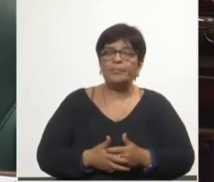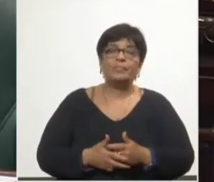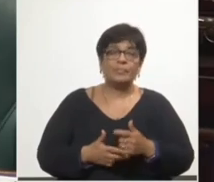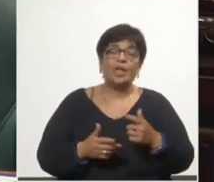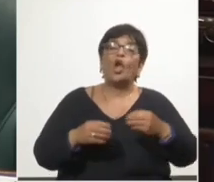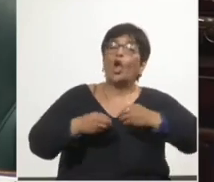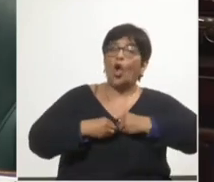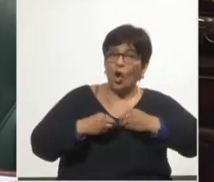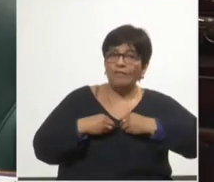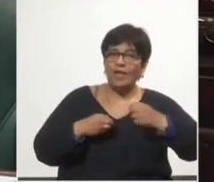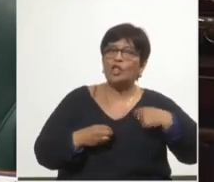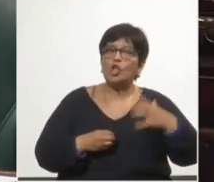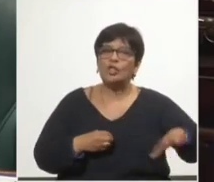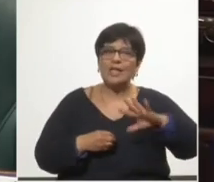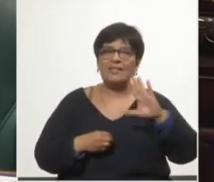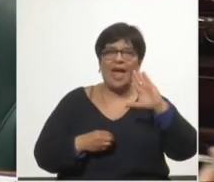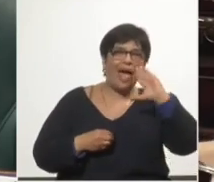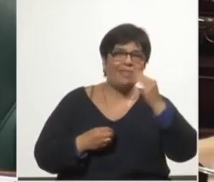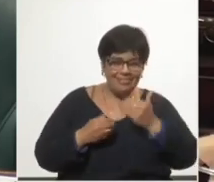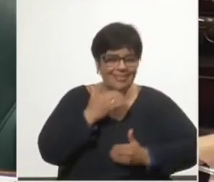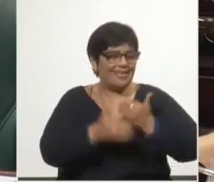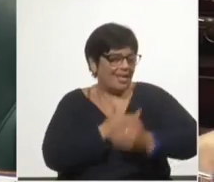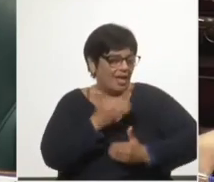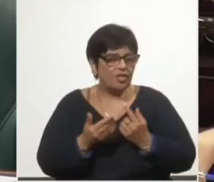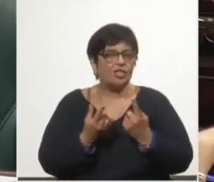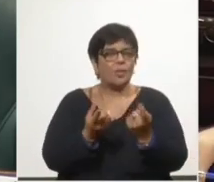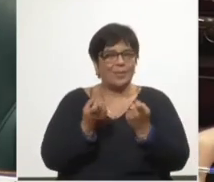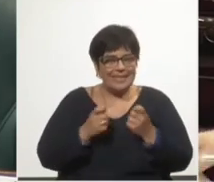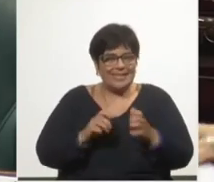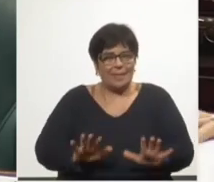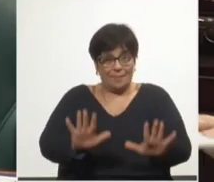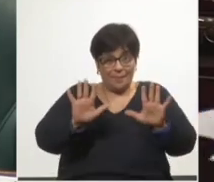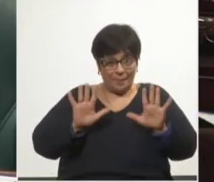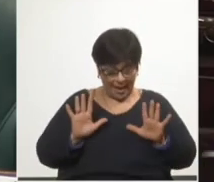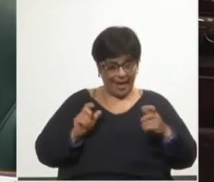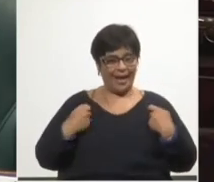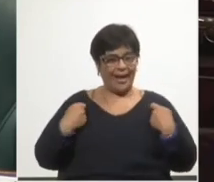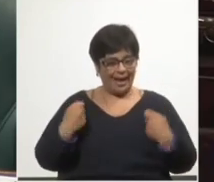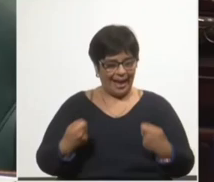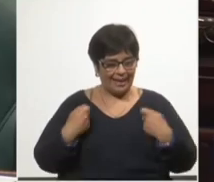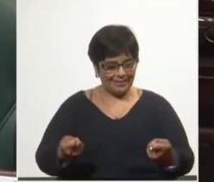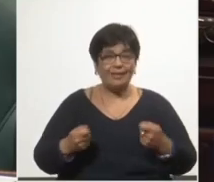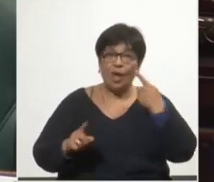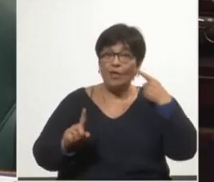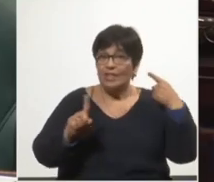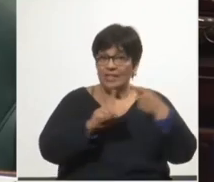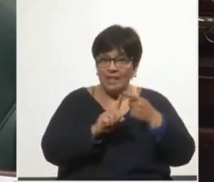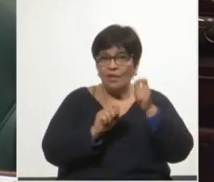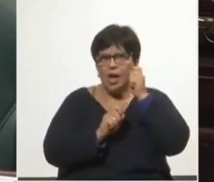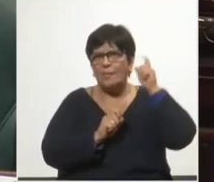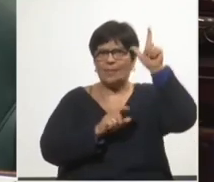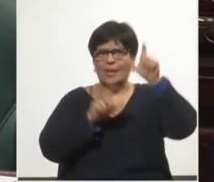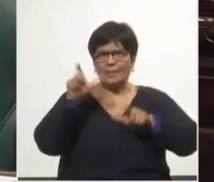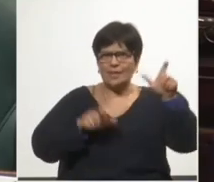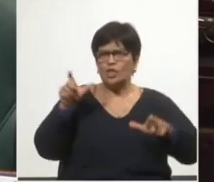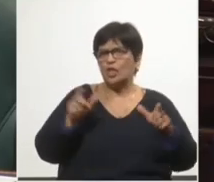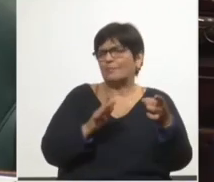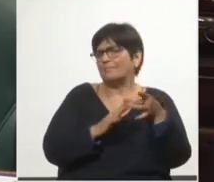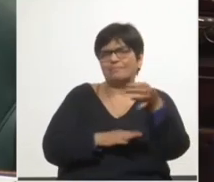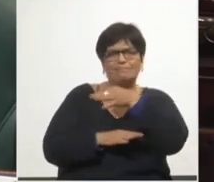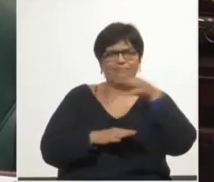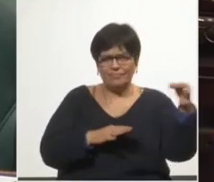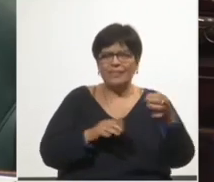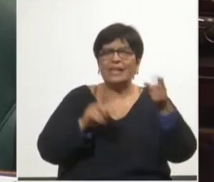Apostar a una sociedad de conocimiento implica antes que nada destinar recursos para formar a nuestra gente en niveles de excelencia